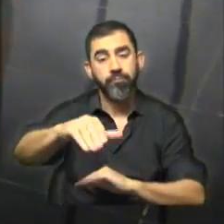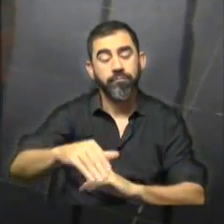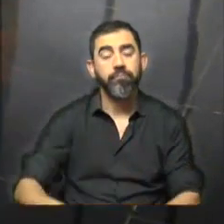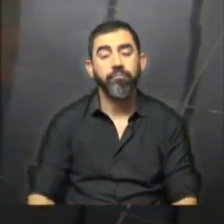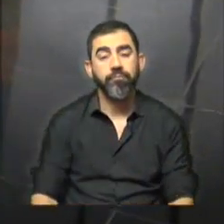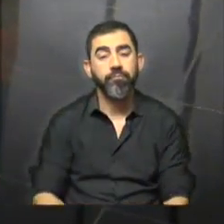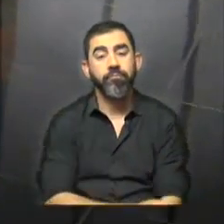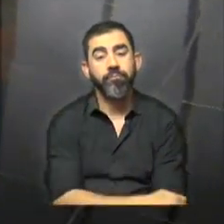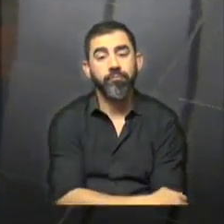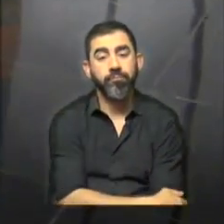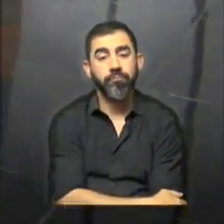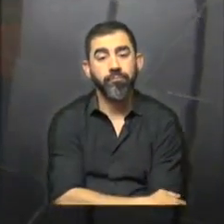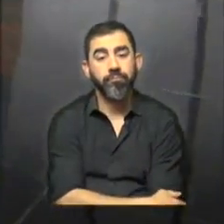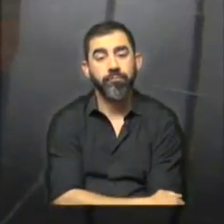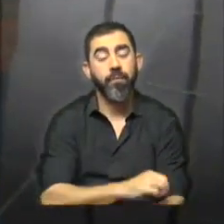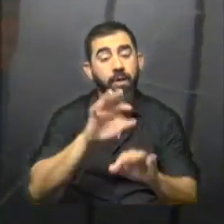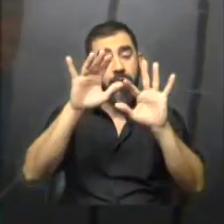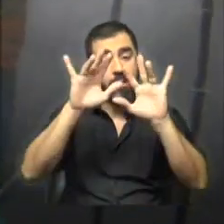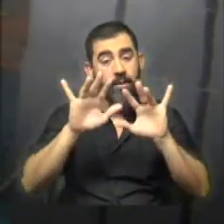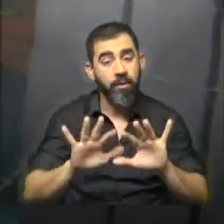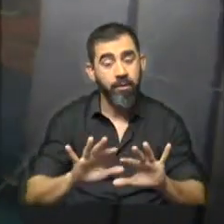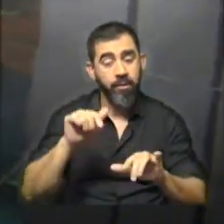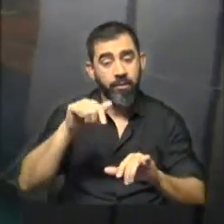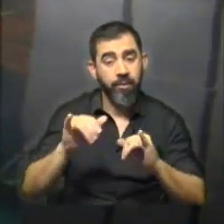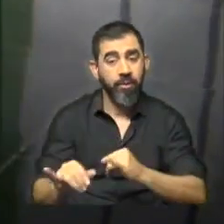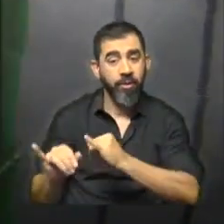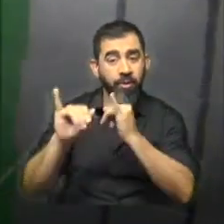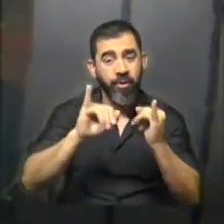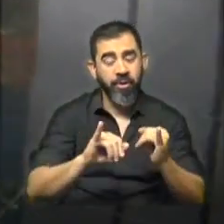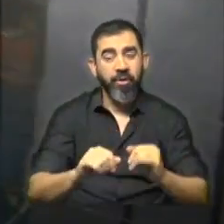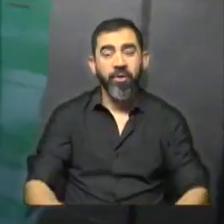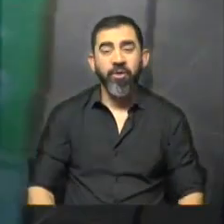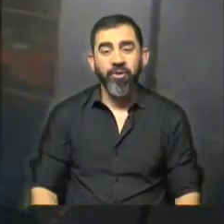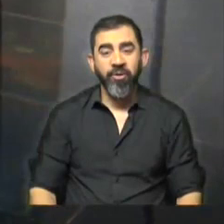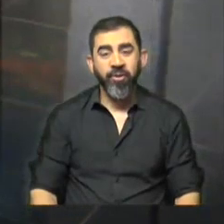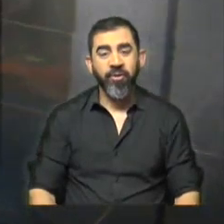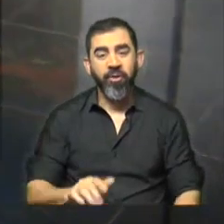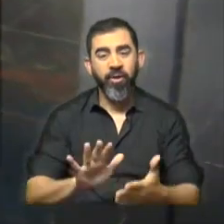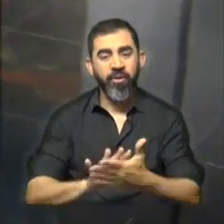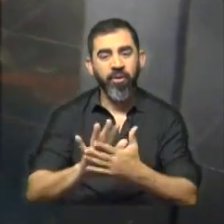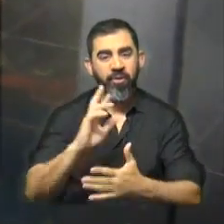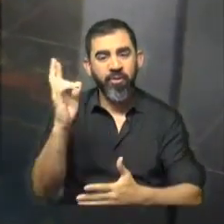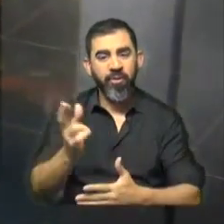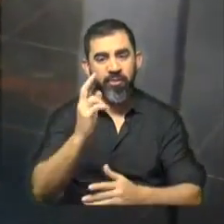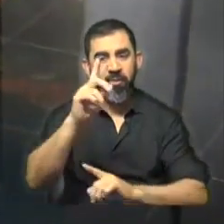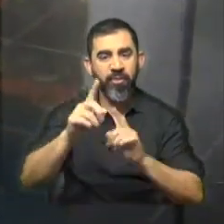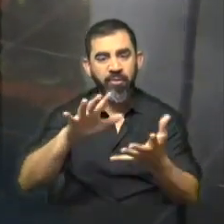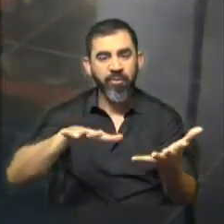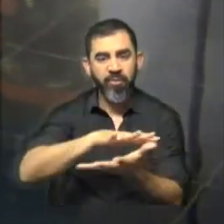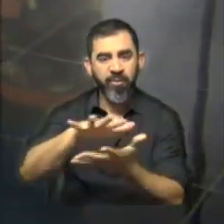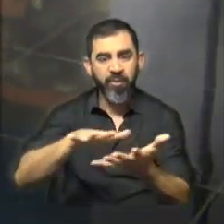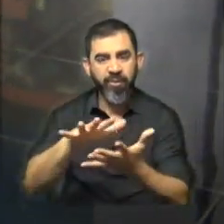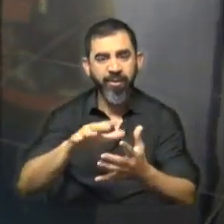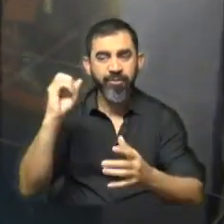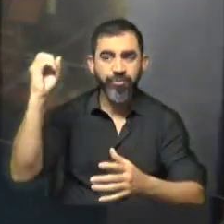En meteorología que, bueno, con mucha neblina vamos a ver cómo sigue en esta jornada. Sí, la mañana está bastante rara porque por algunas zonas de la capital